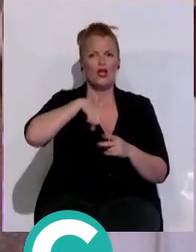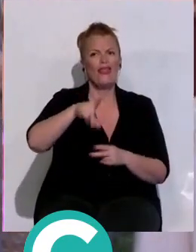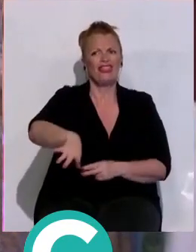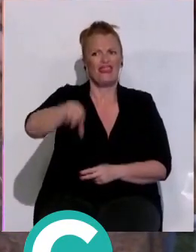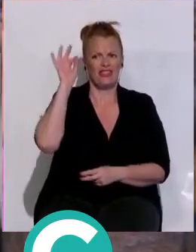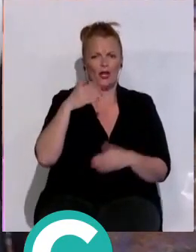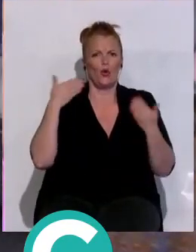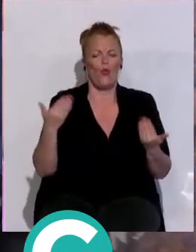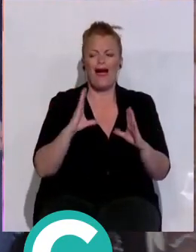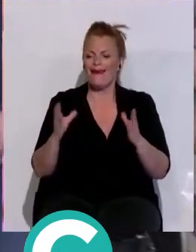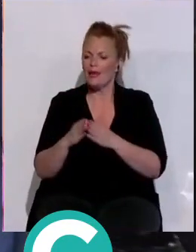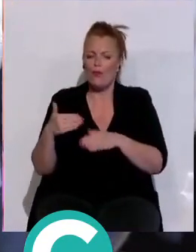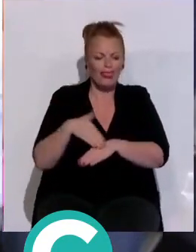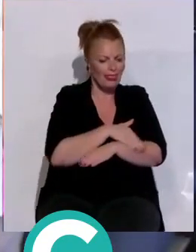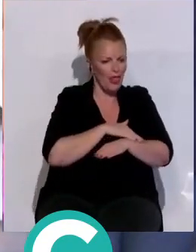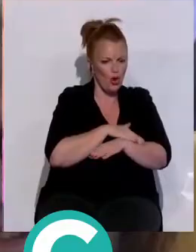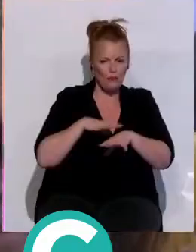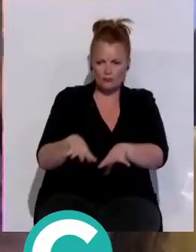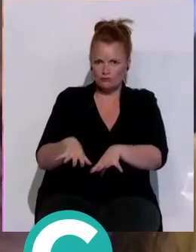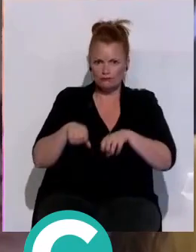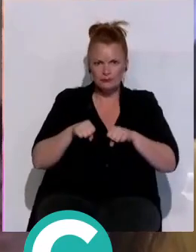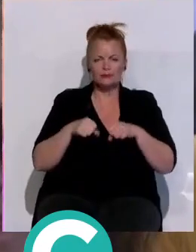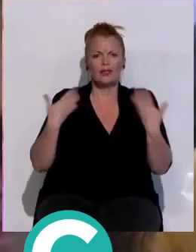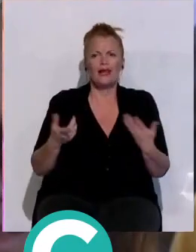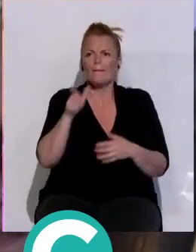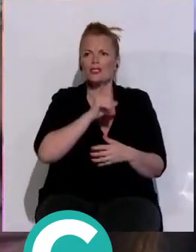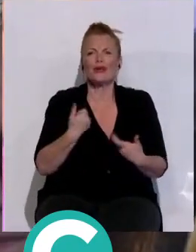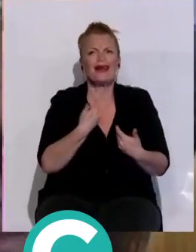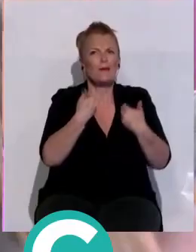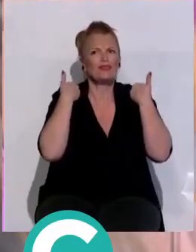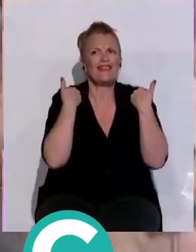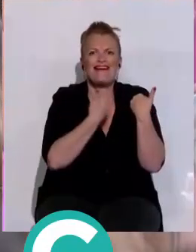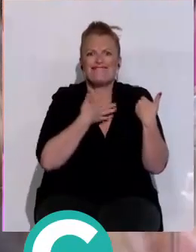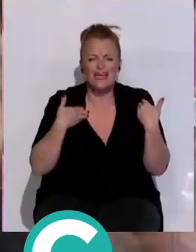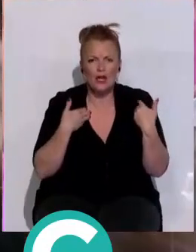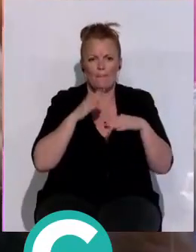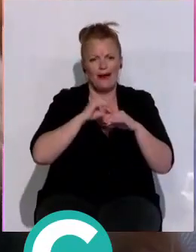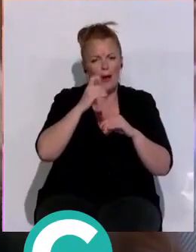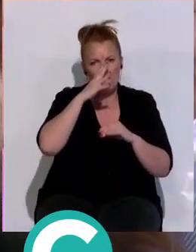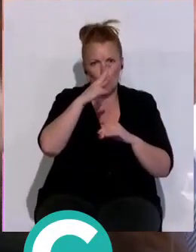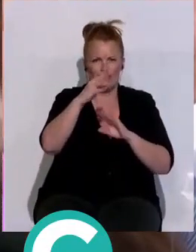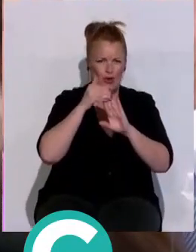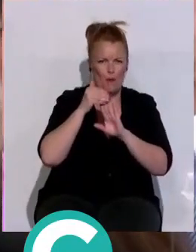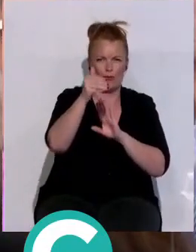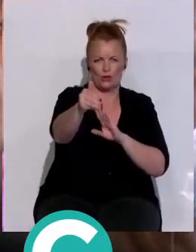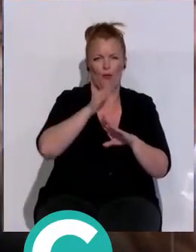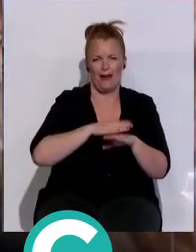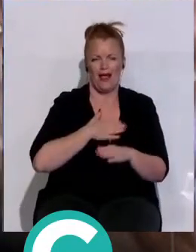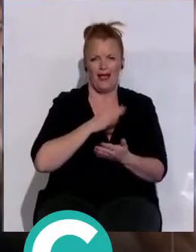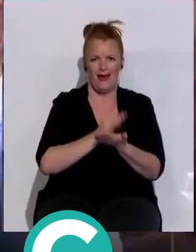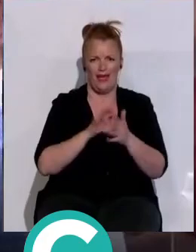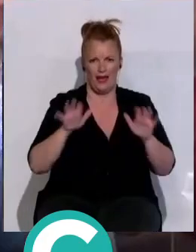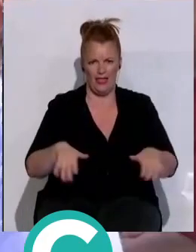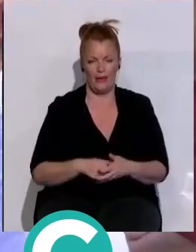respaldo de la lista de candidatos, militantes y nombres representativos del partido en Cádiz, como José Pacheco o Chiqui Pérez Peralta,